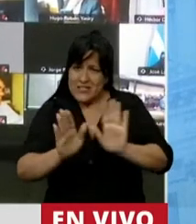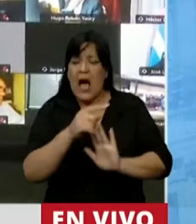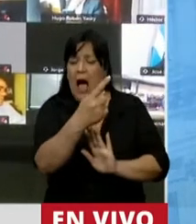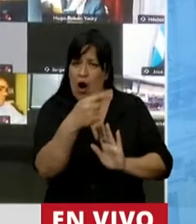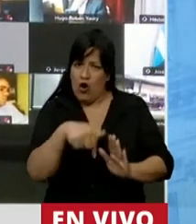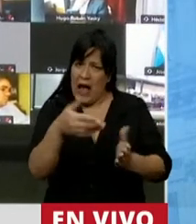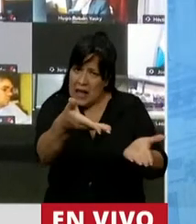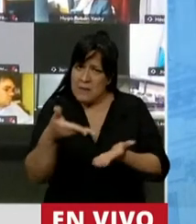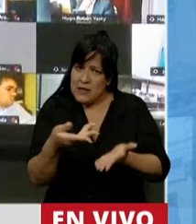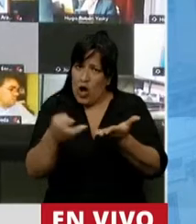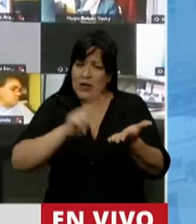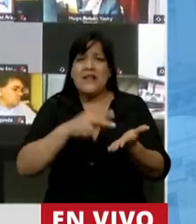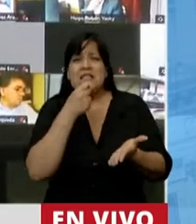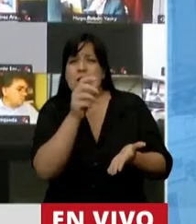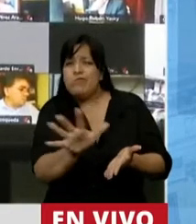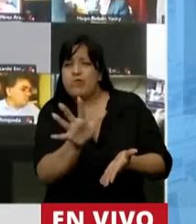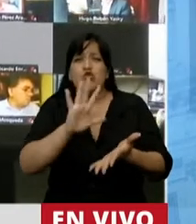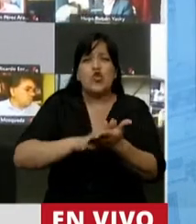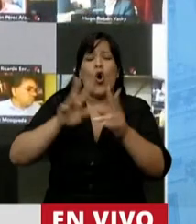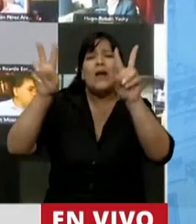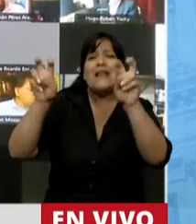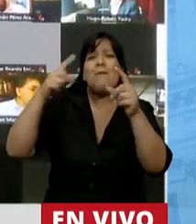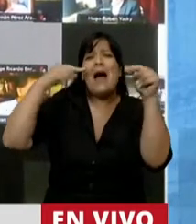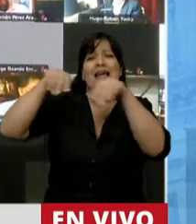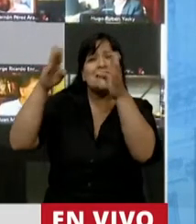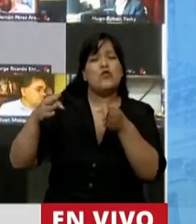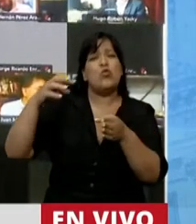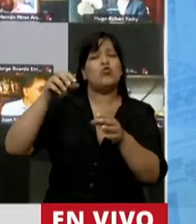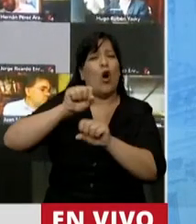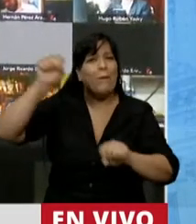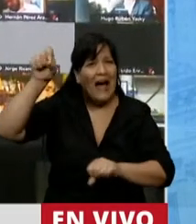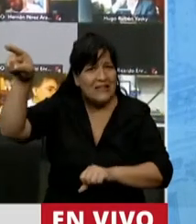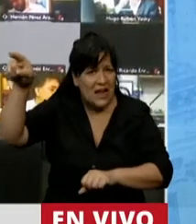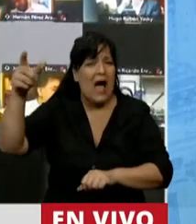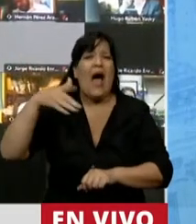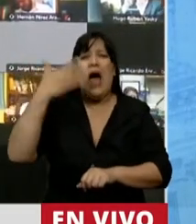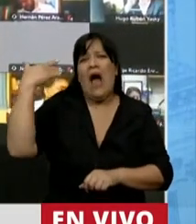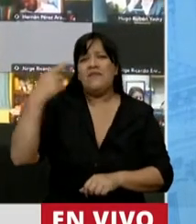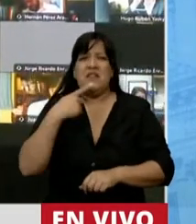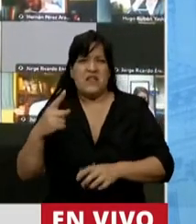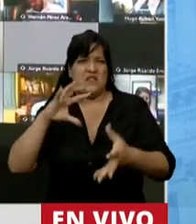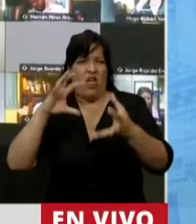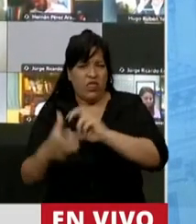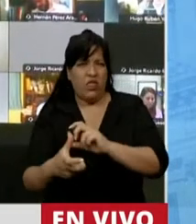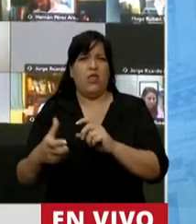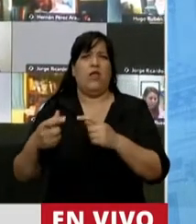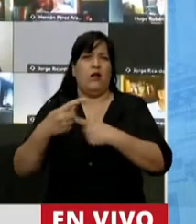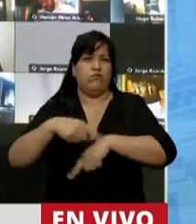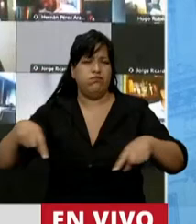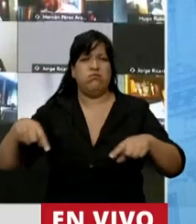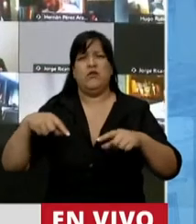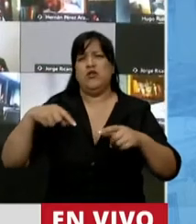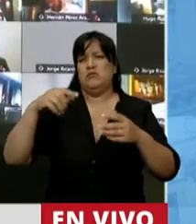para quien tenía alguna sospecha sobre el Instituto Patria, dejando de lado cuando nos hablaron de que éramos destructores de la Argentina, la